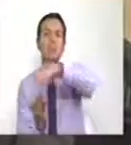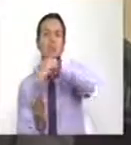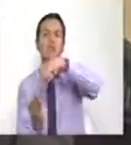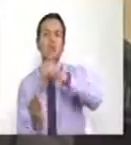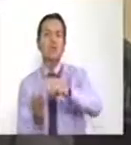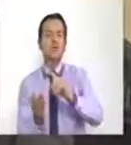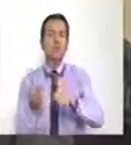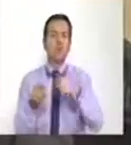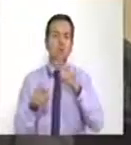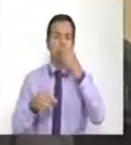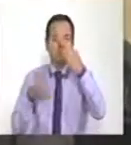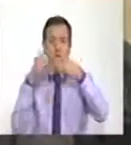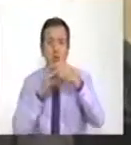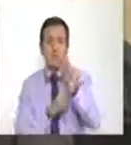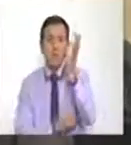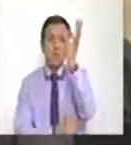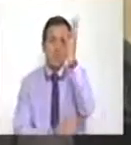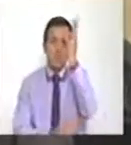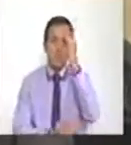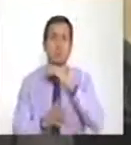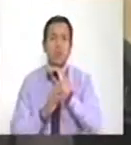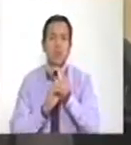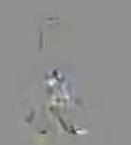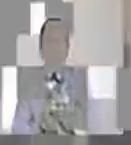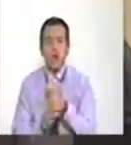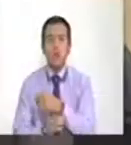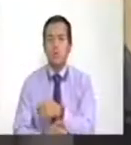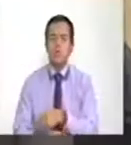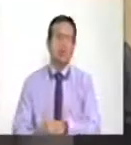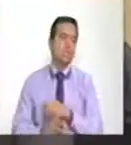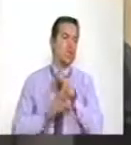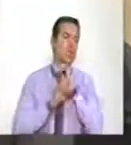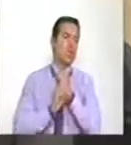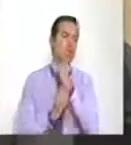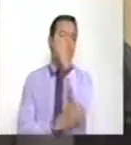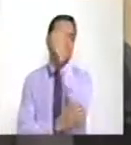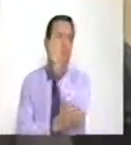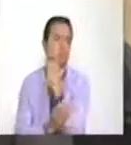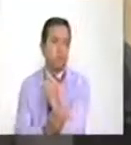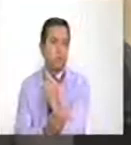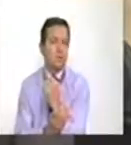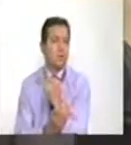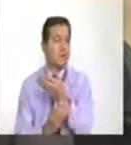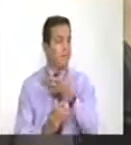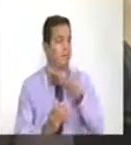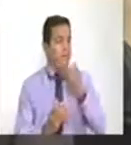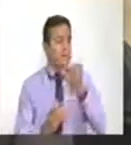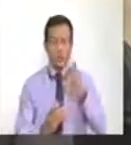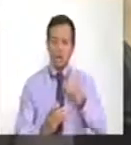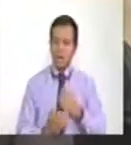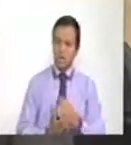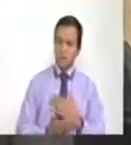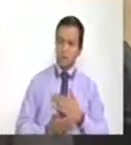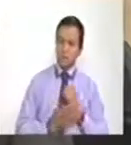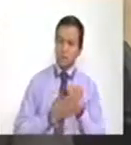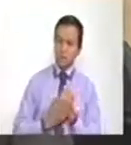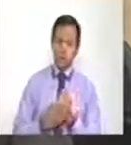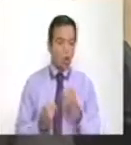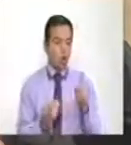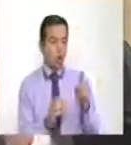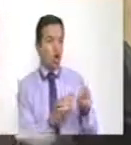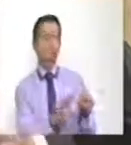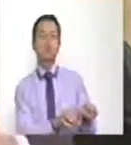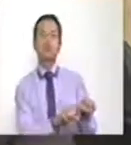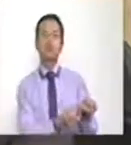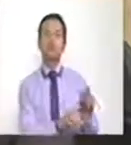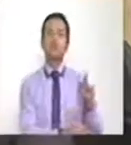y que se le están perdiendo en ese vicio tremendo para que la FARC abandone el negocio de narcotráfico que